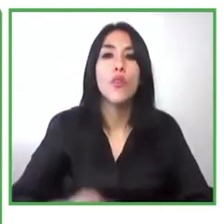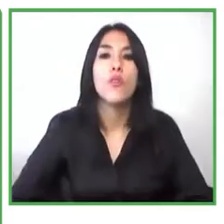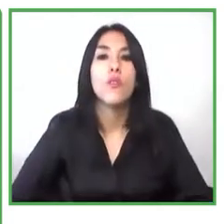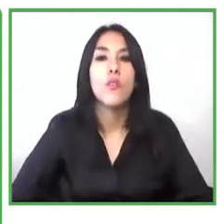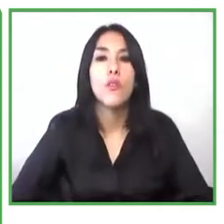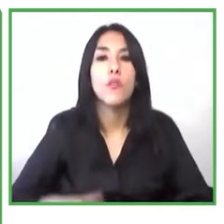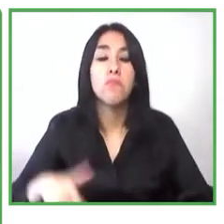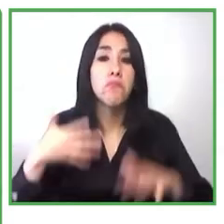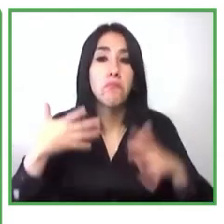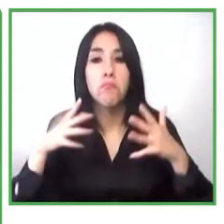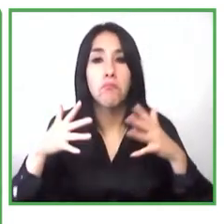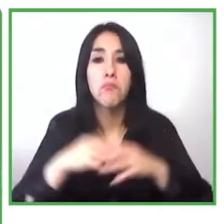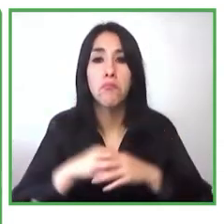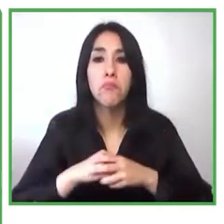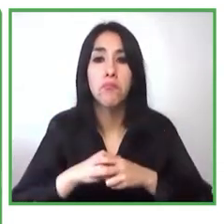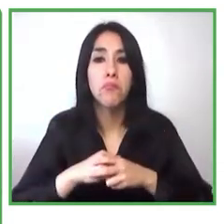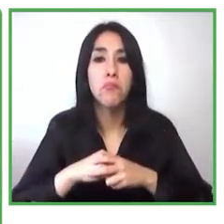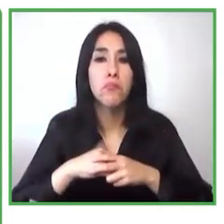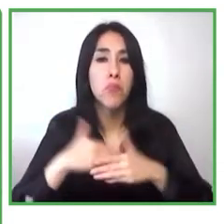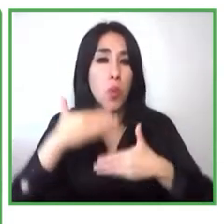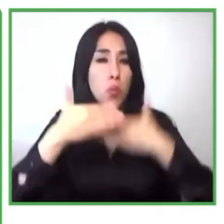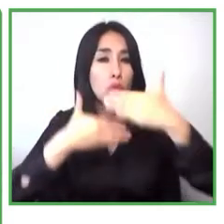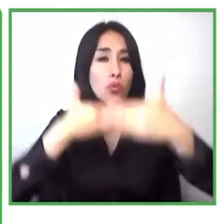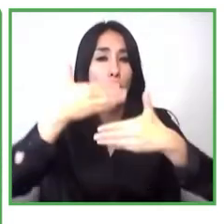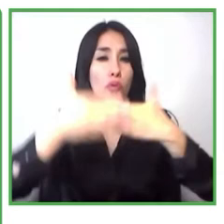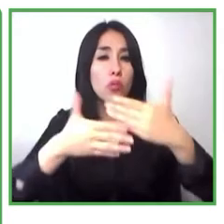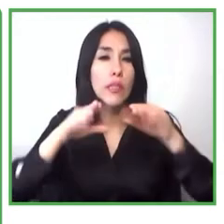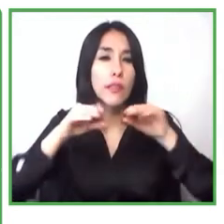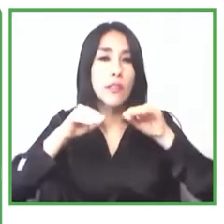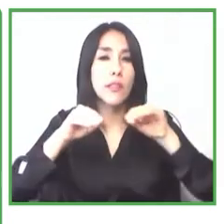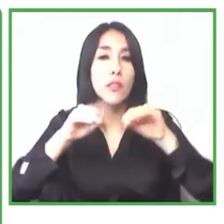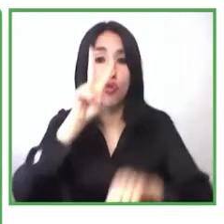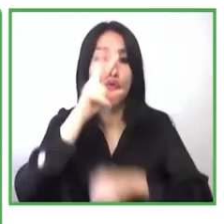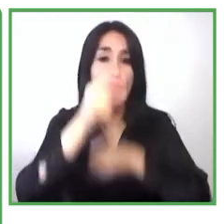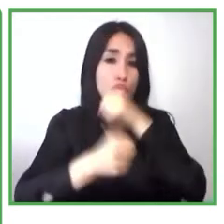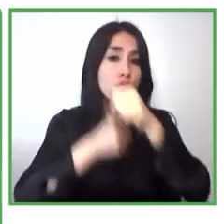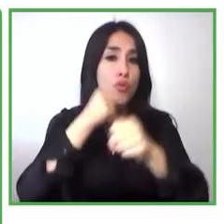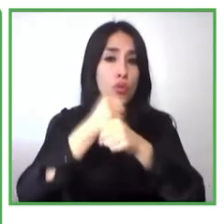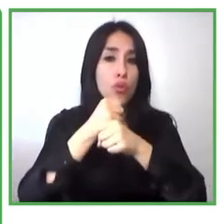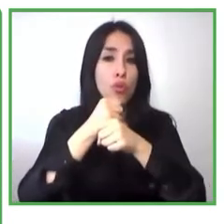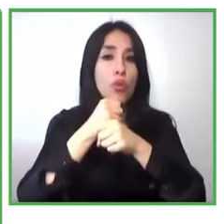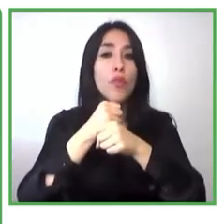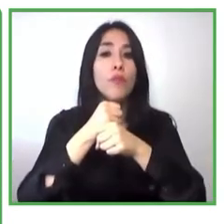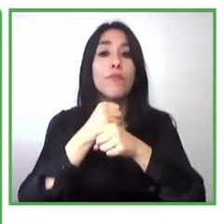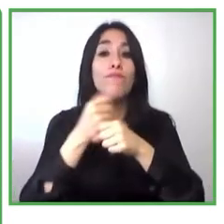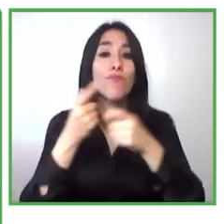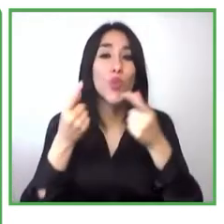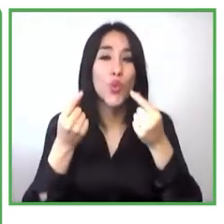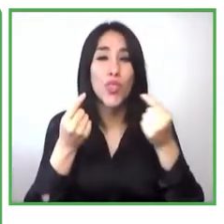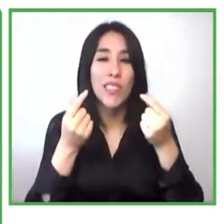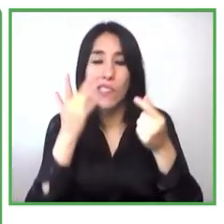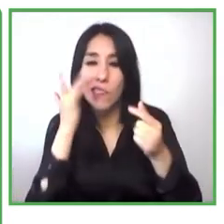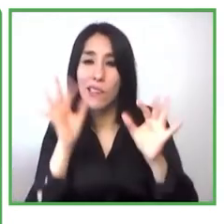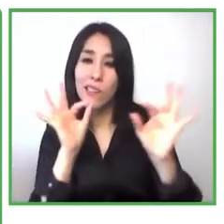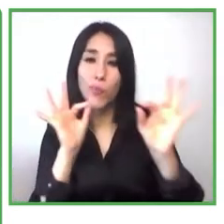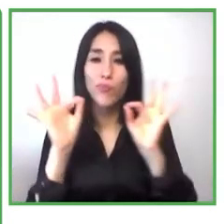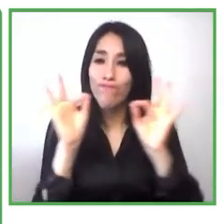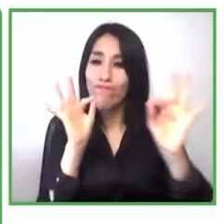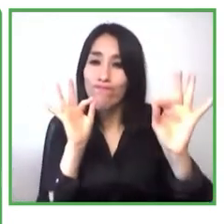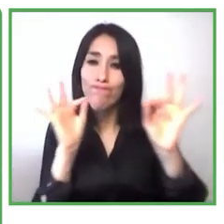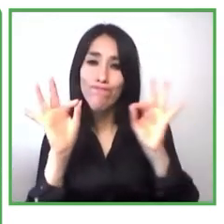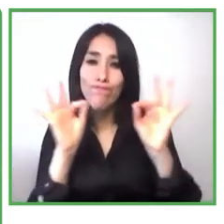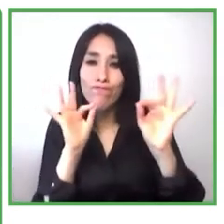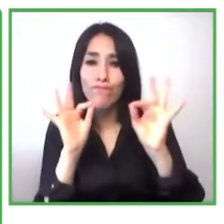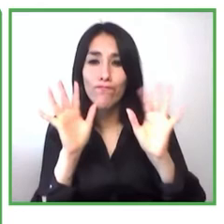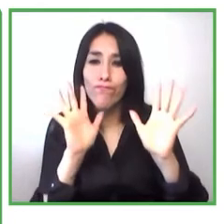unos objetivos concretos específicos y medidas con cada uno de estos emprendimientos le dábamos tiempo para medir